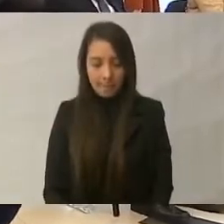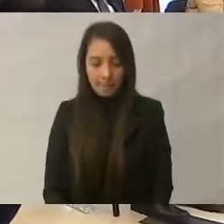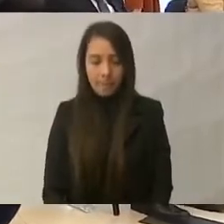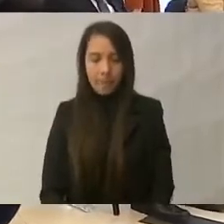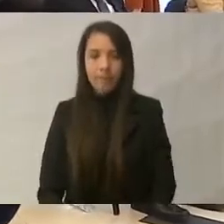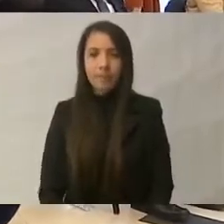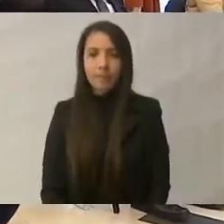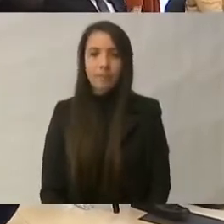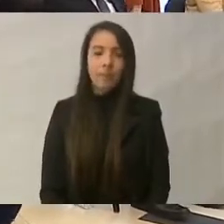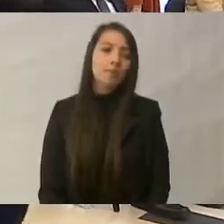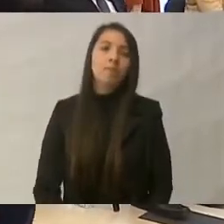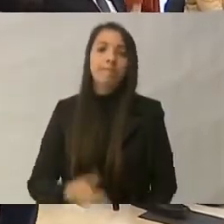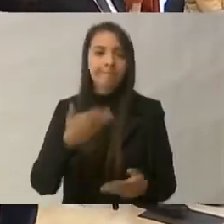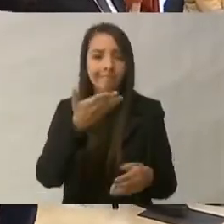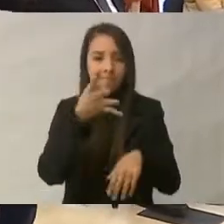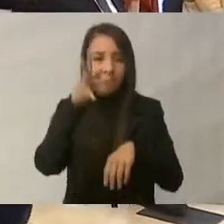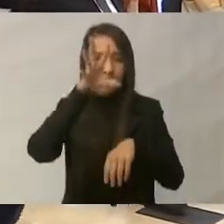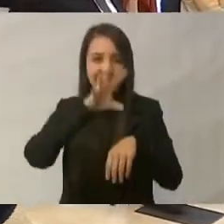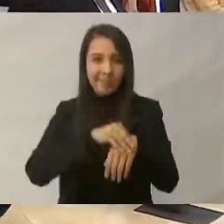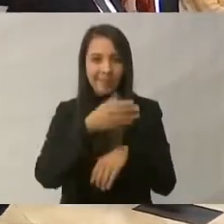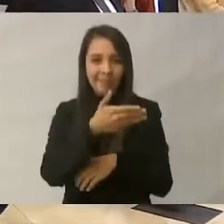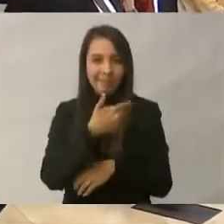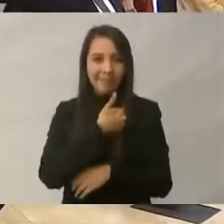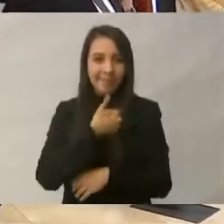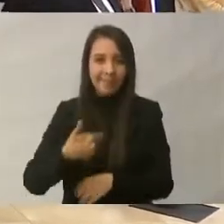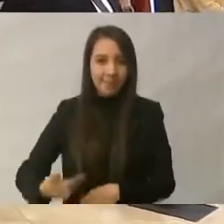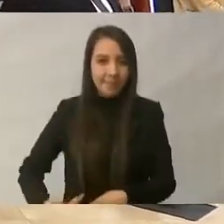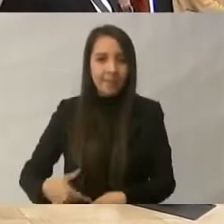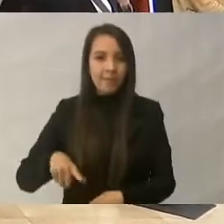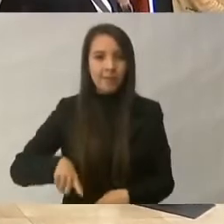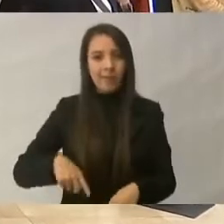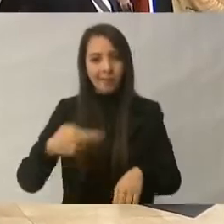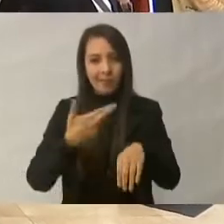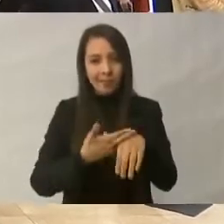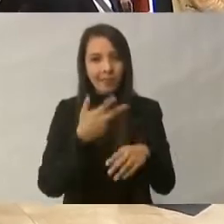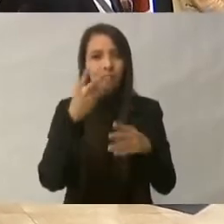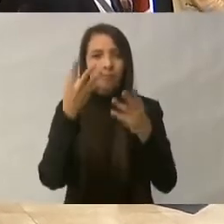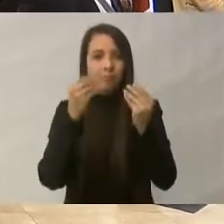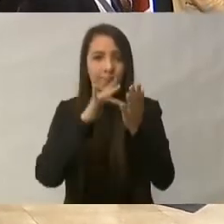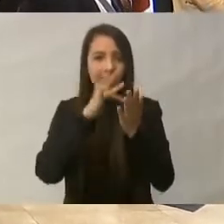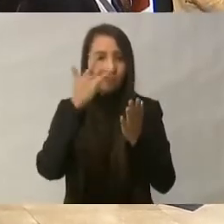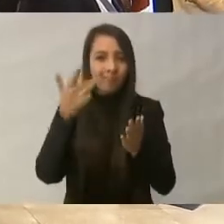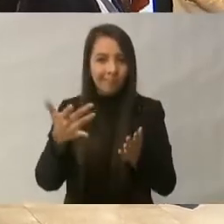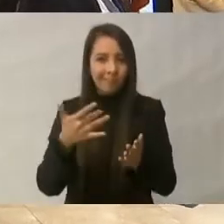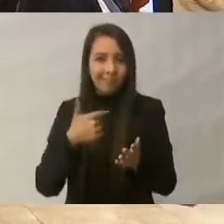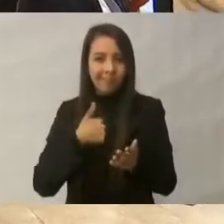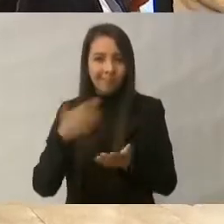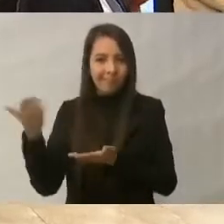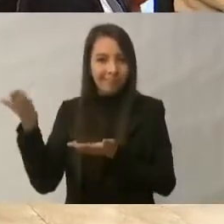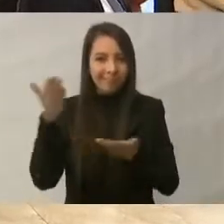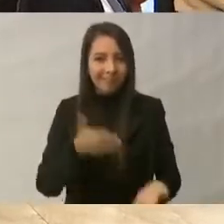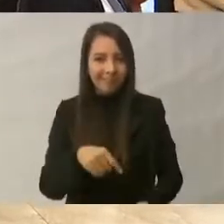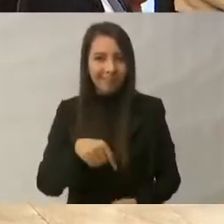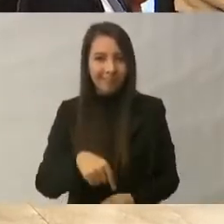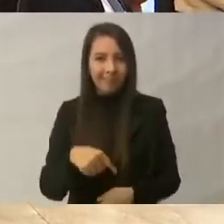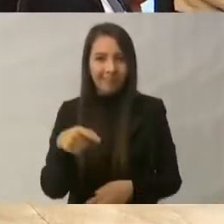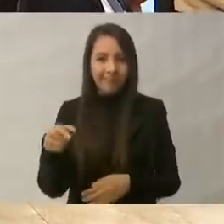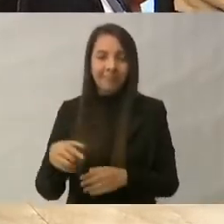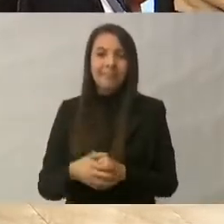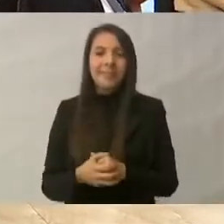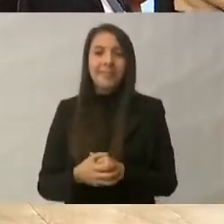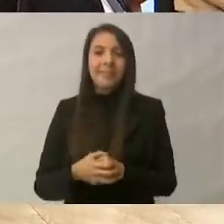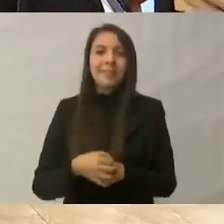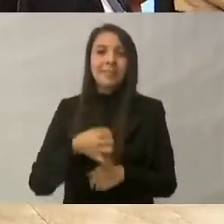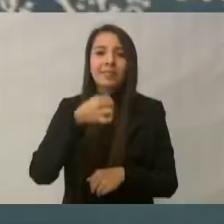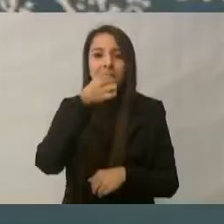Con su permiso, señor presidente, señor gobernador, muchas gracias por su hospitalidad. Secretarios, compañeros de